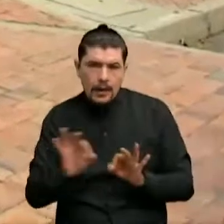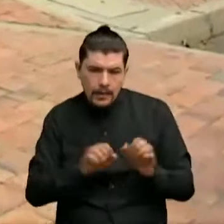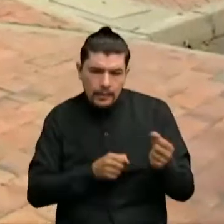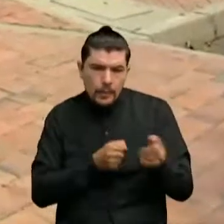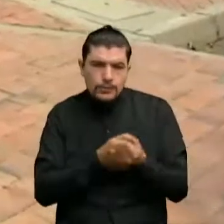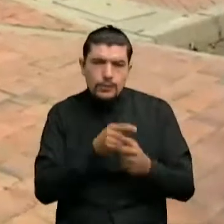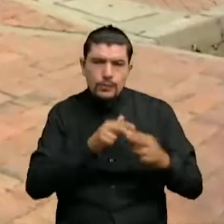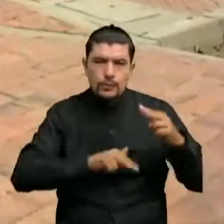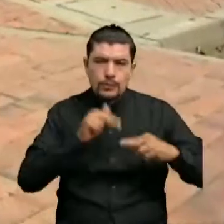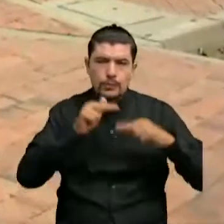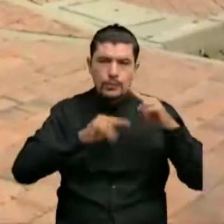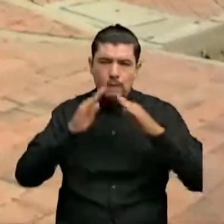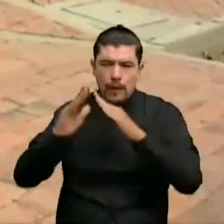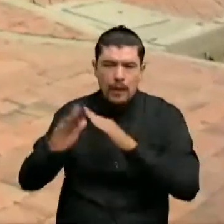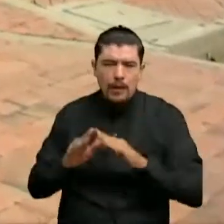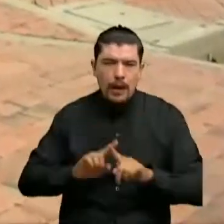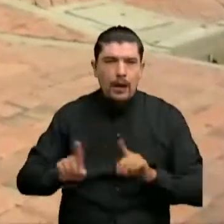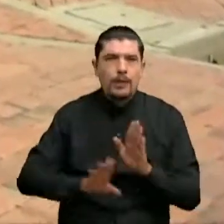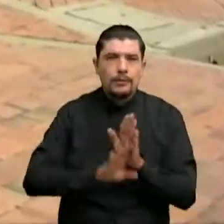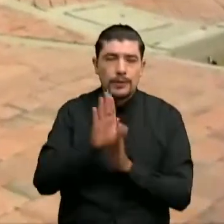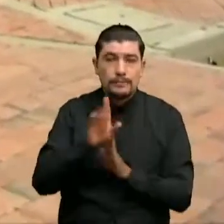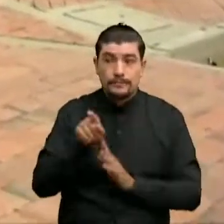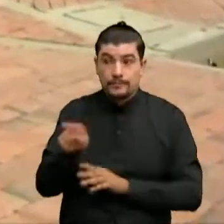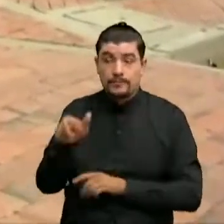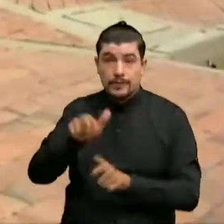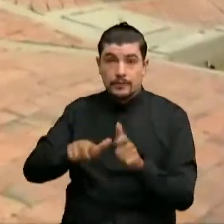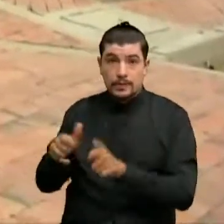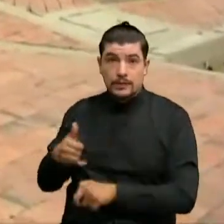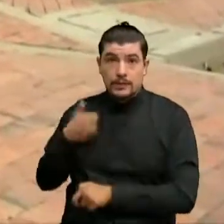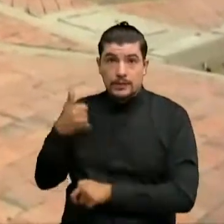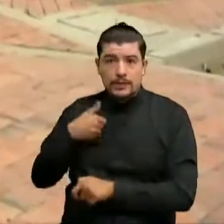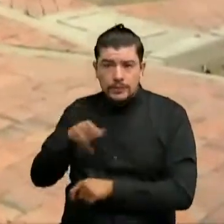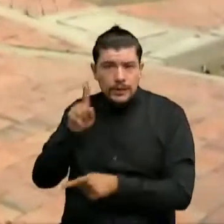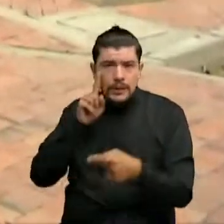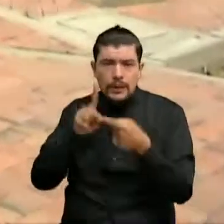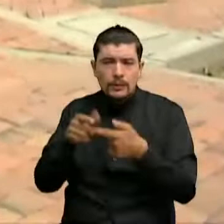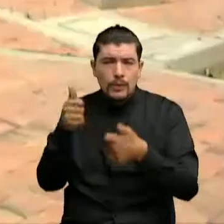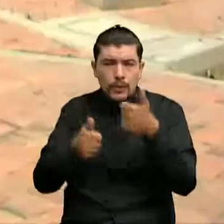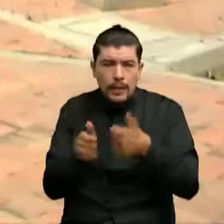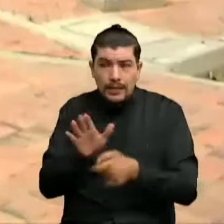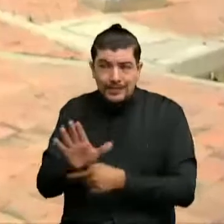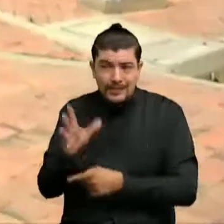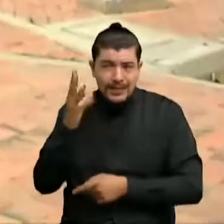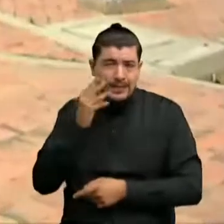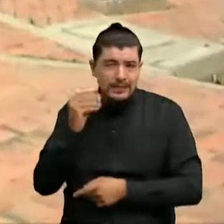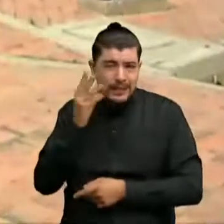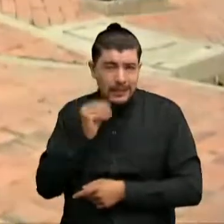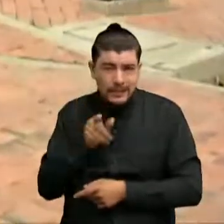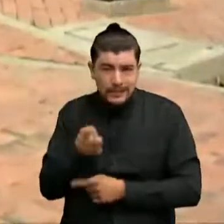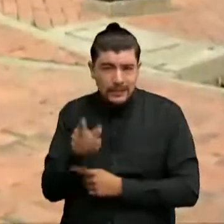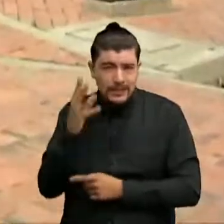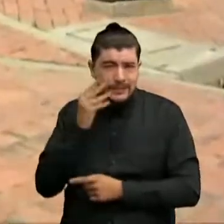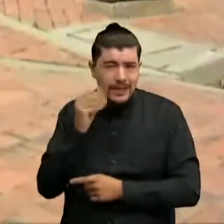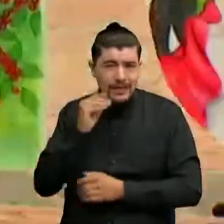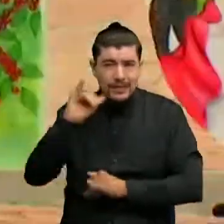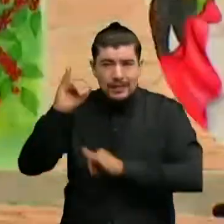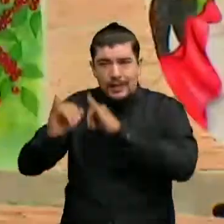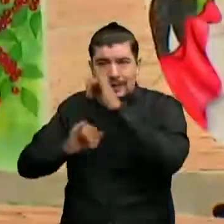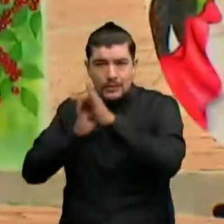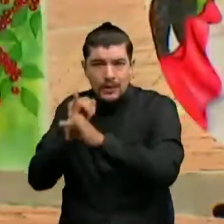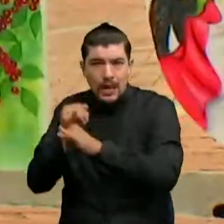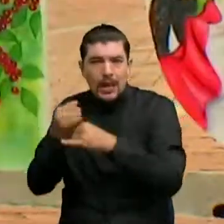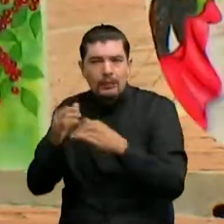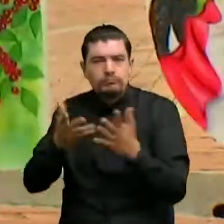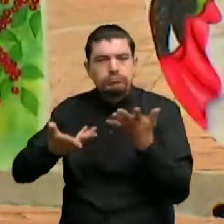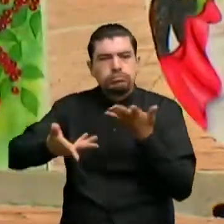lugar Y es que precisamente son los jóvenes Los que pretenden a través de sus experiencias A nivel internacional Pues